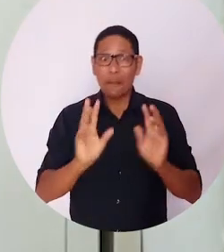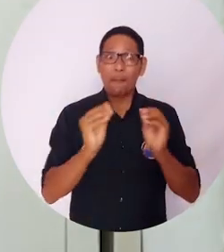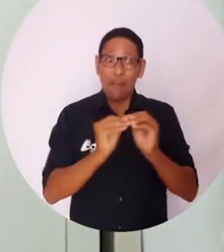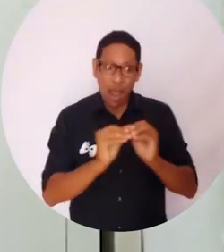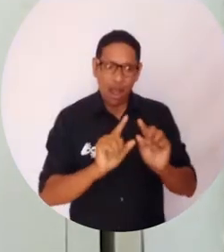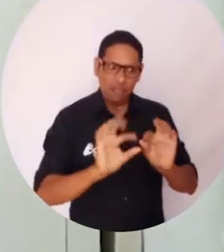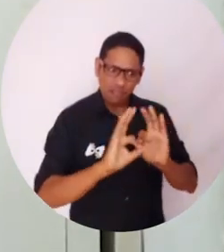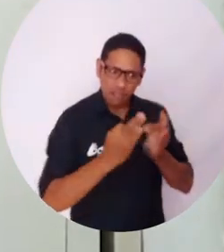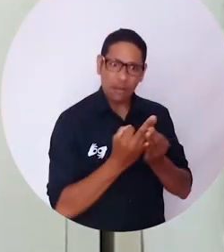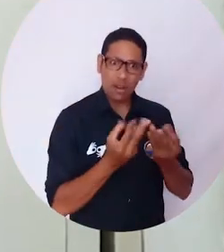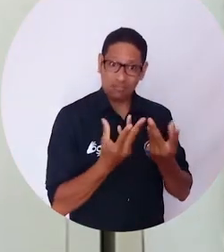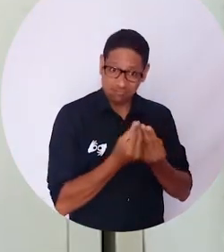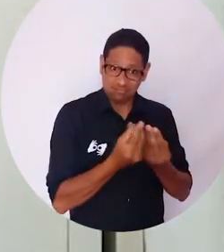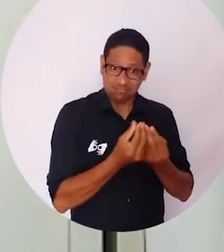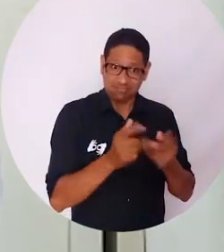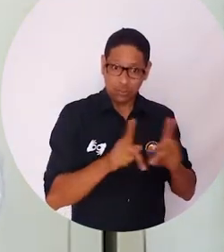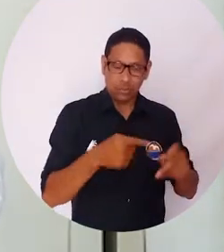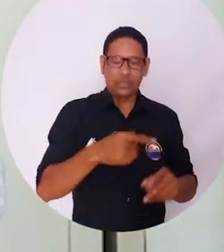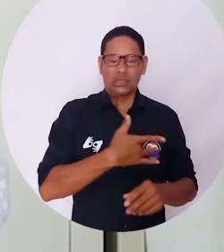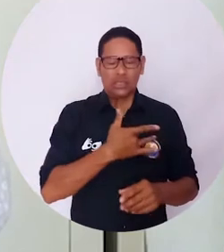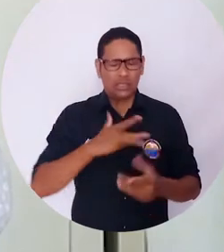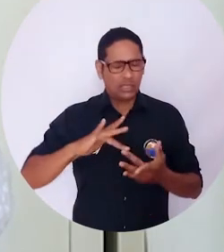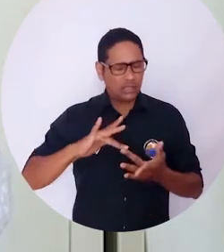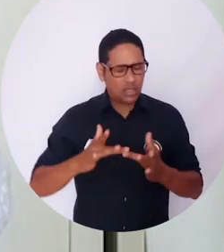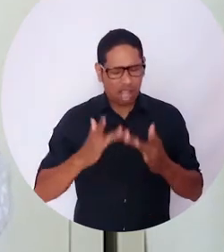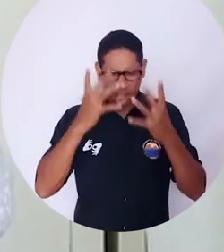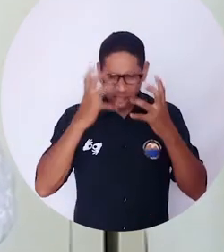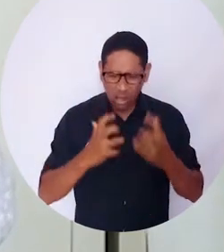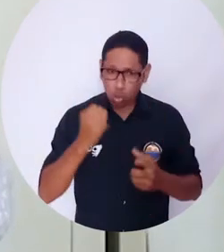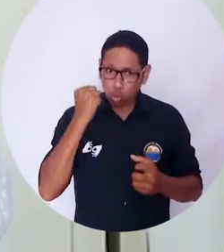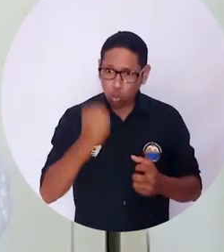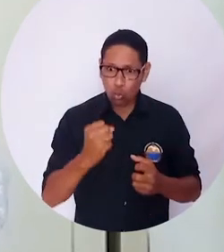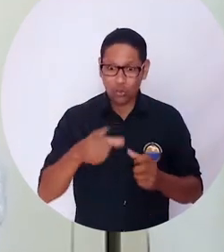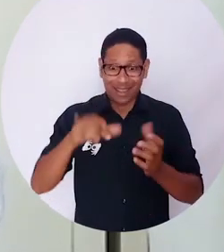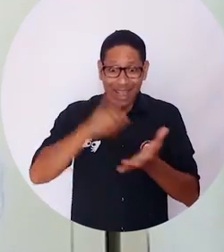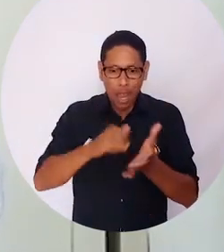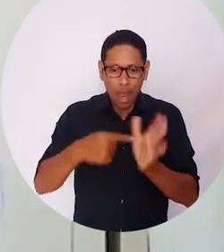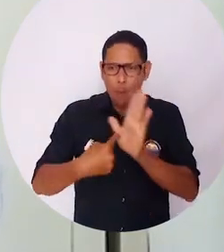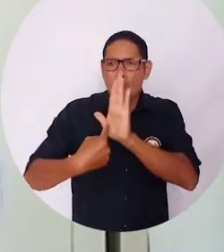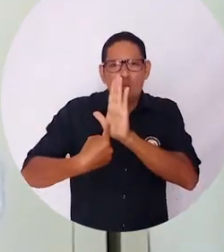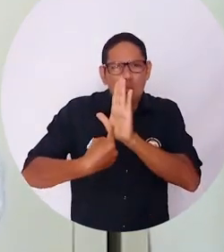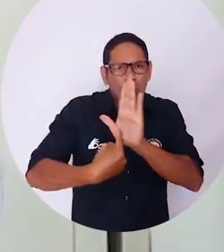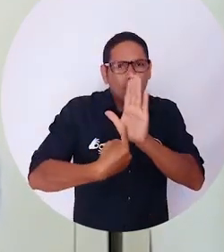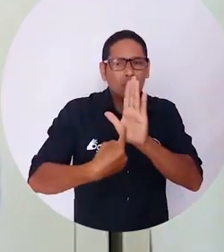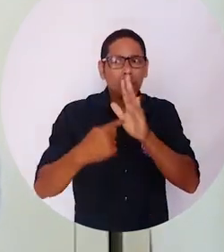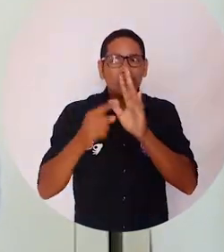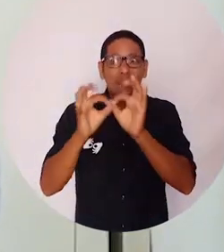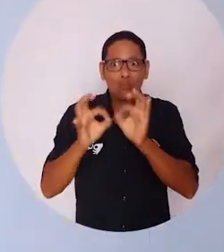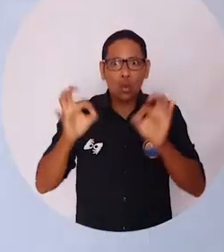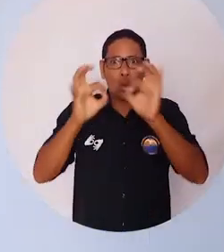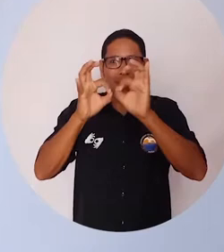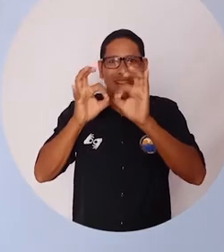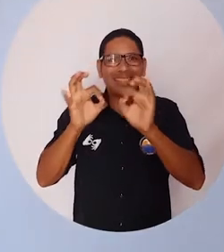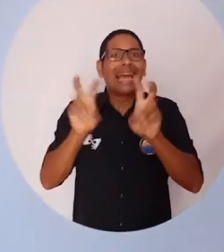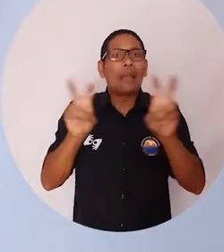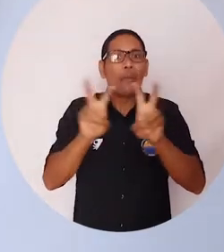y porque relata y muestra la importancia que es la muerte para los palenqueros.